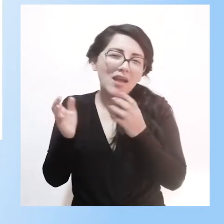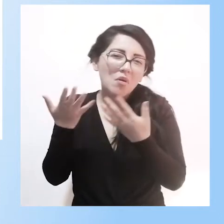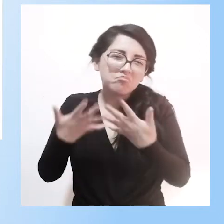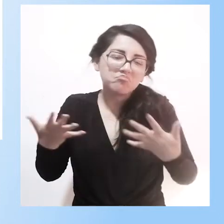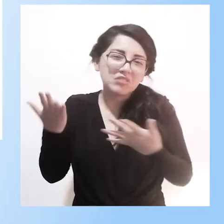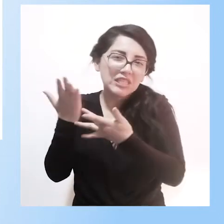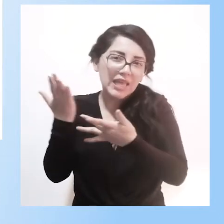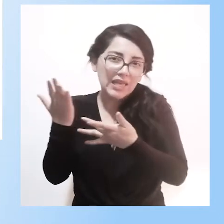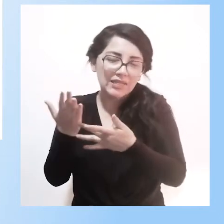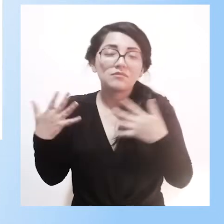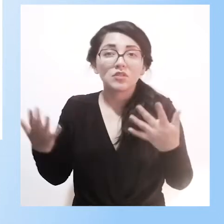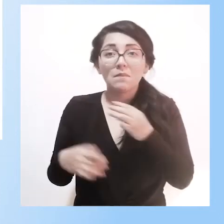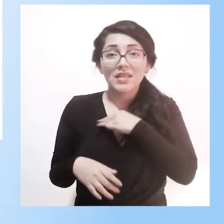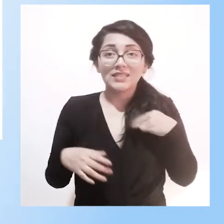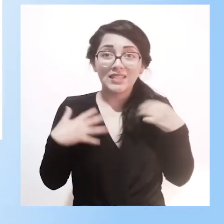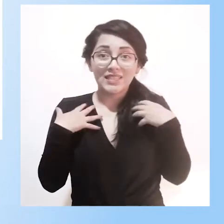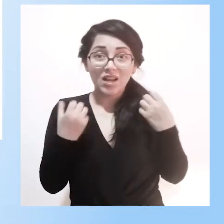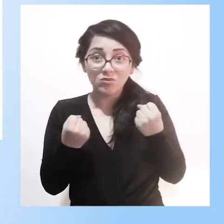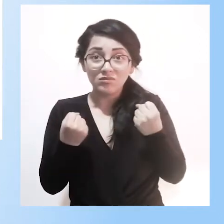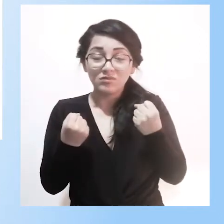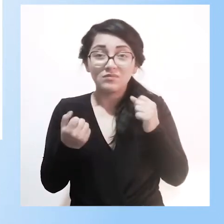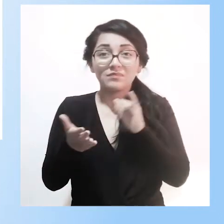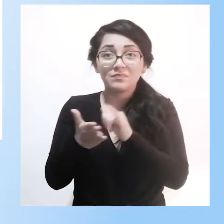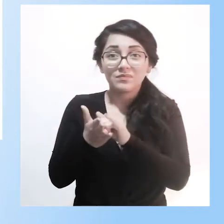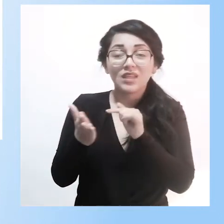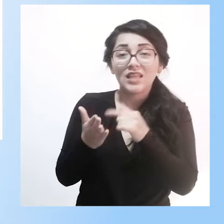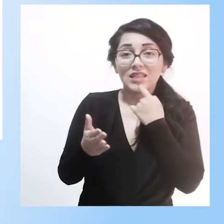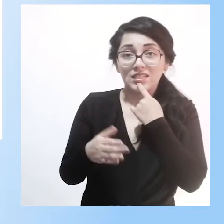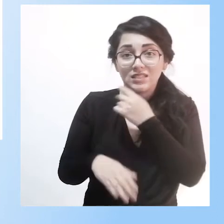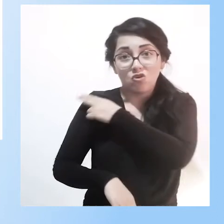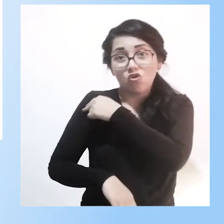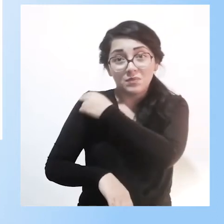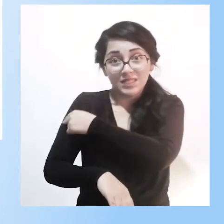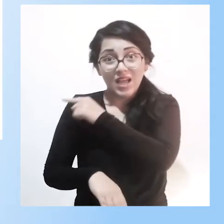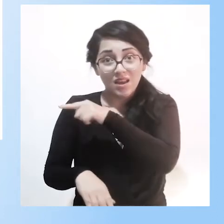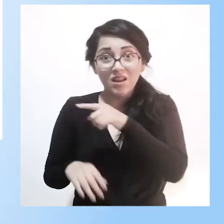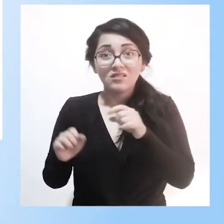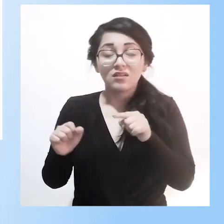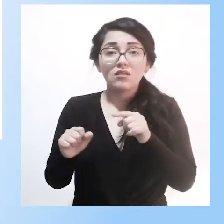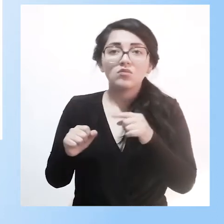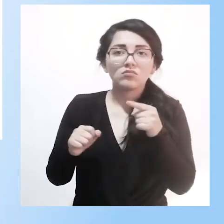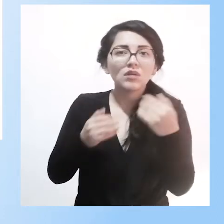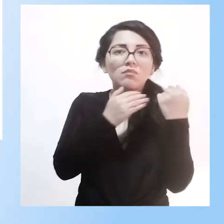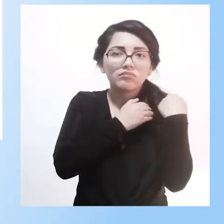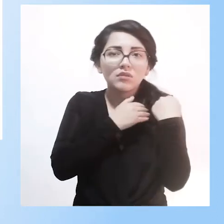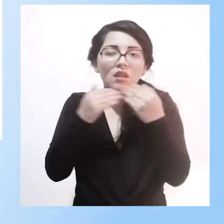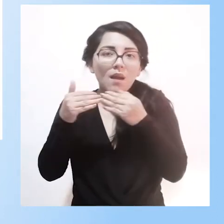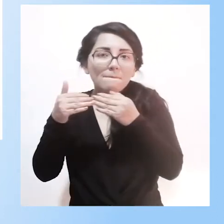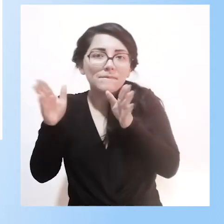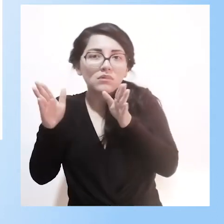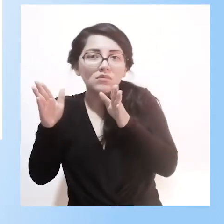Salud Pública, en todo lo que es en instituciones, hospital o CETAD, tienen la responsabilidad de habilitar espacios